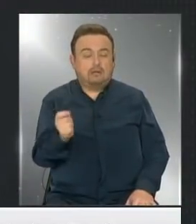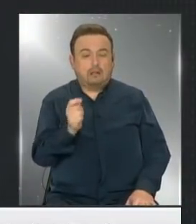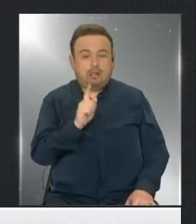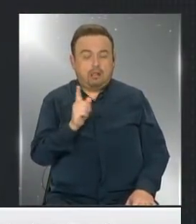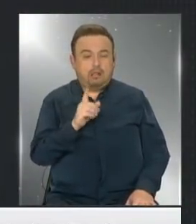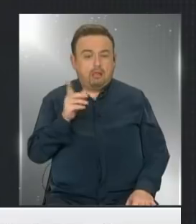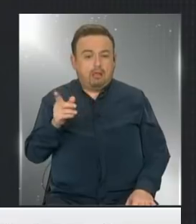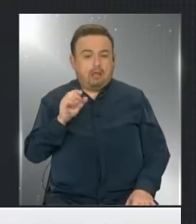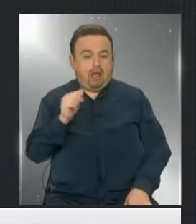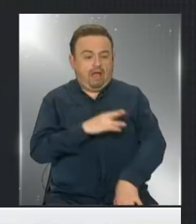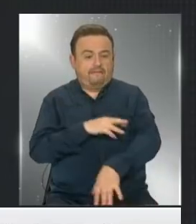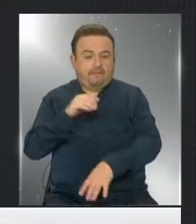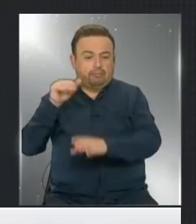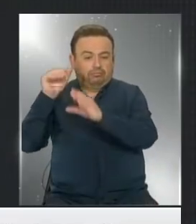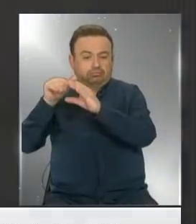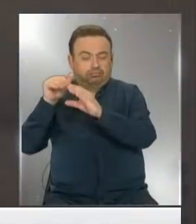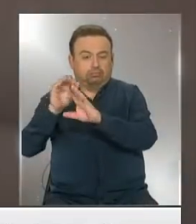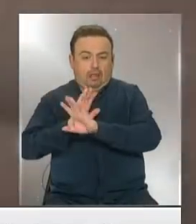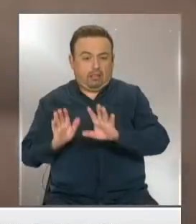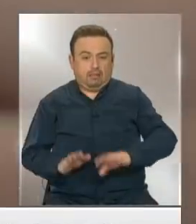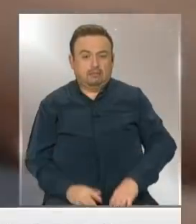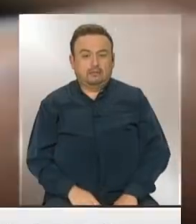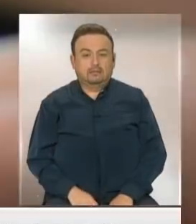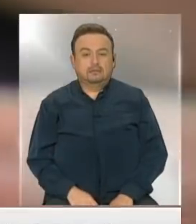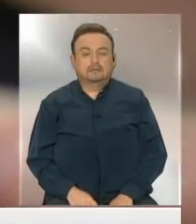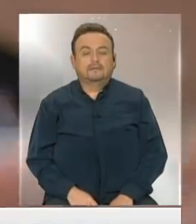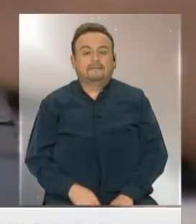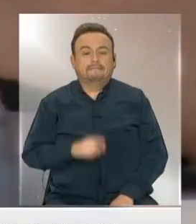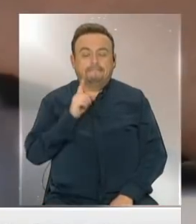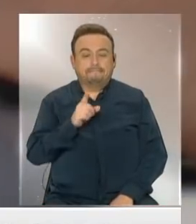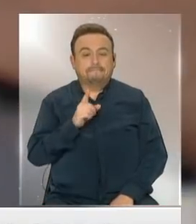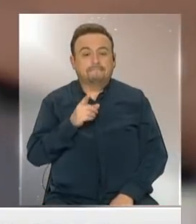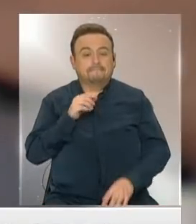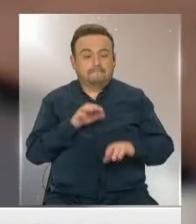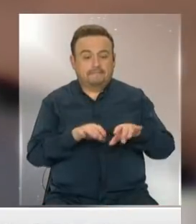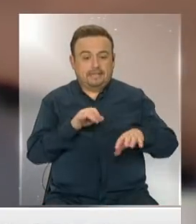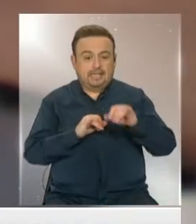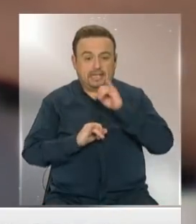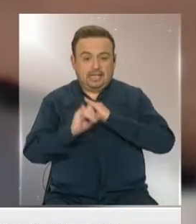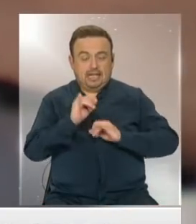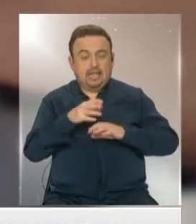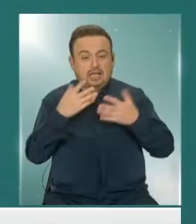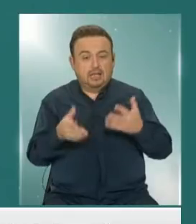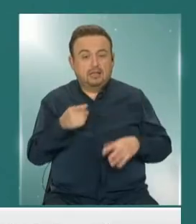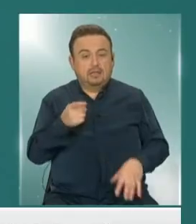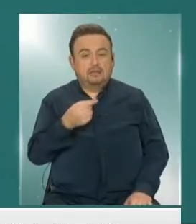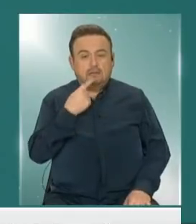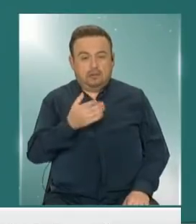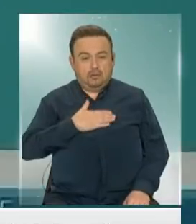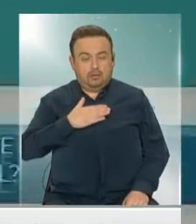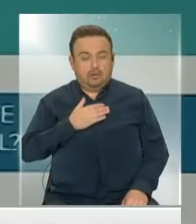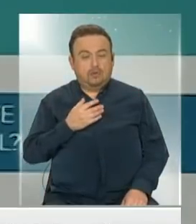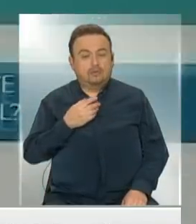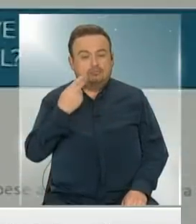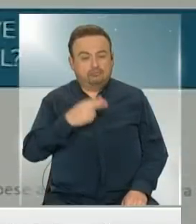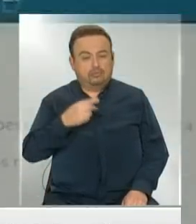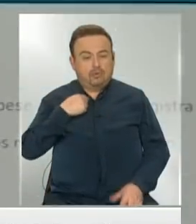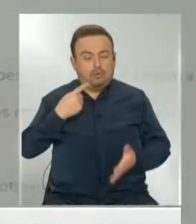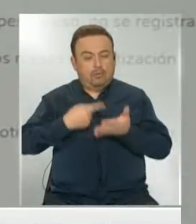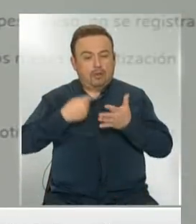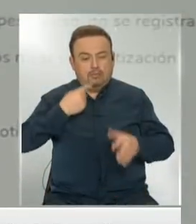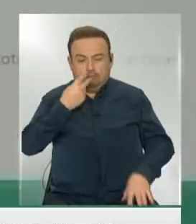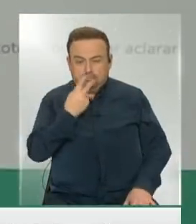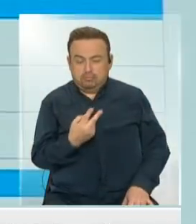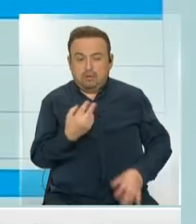ha llegado a sus cuentas individuales. Si cuenta con acceso a Internet, en el sitio sontuslucas.cl se puede